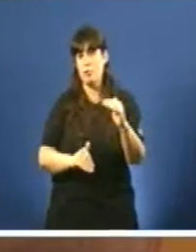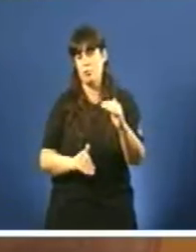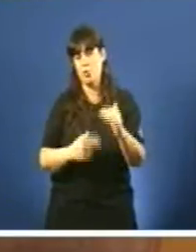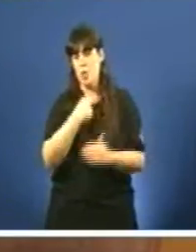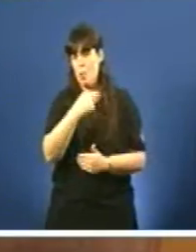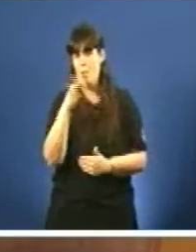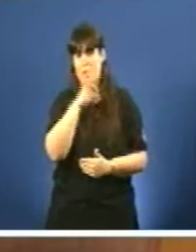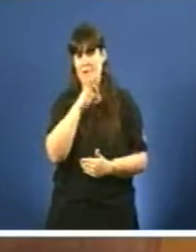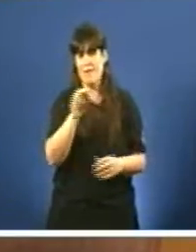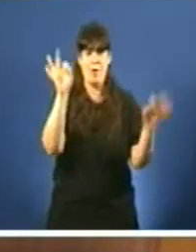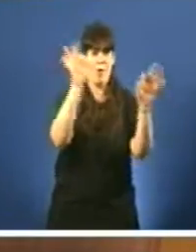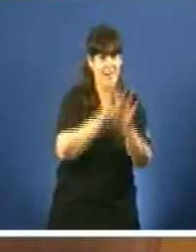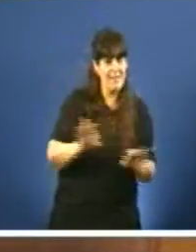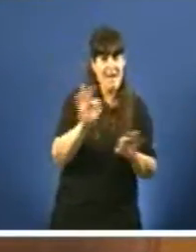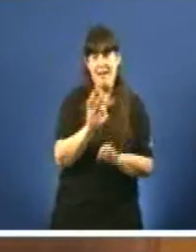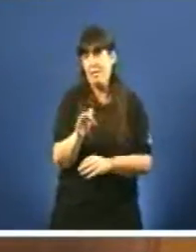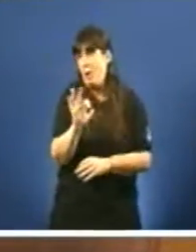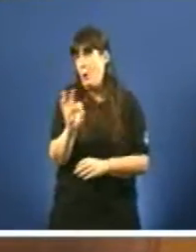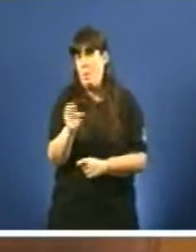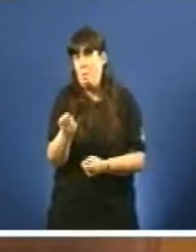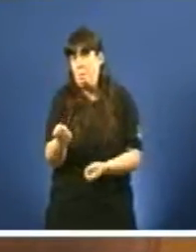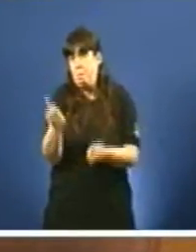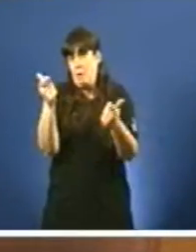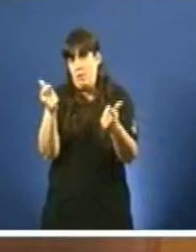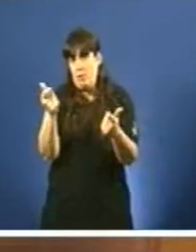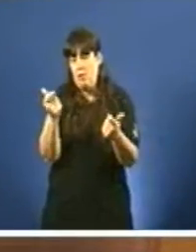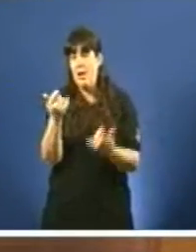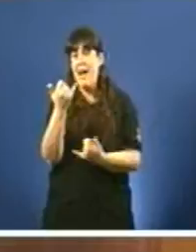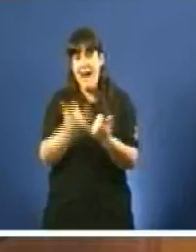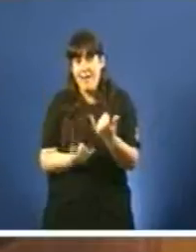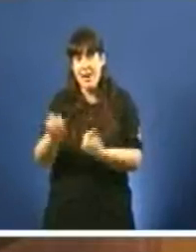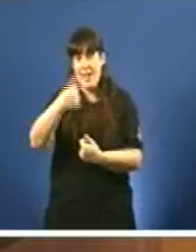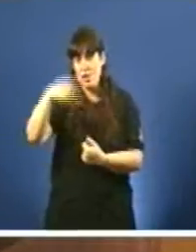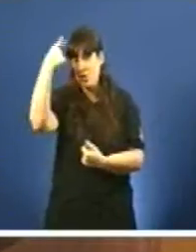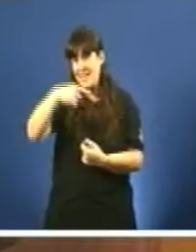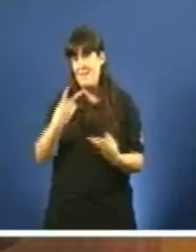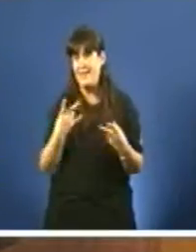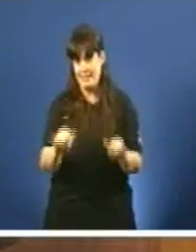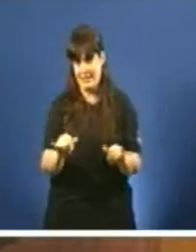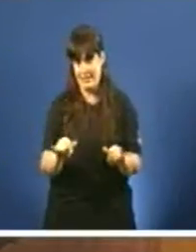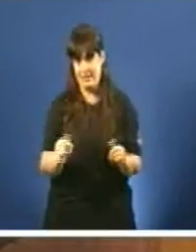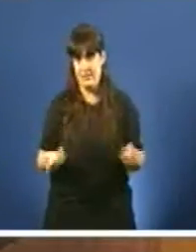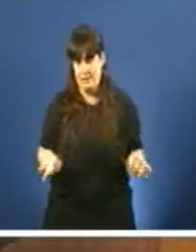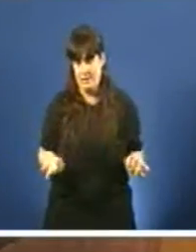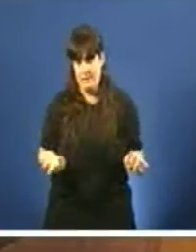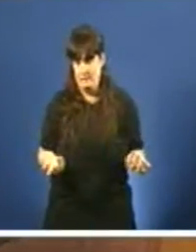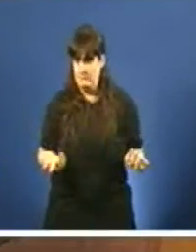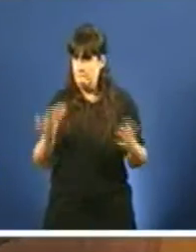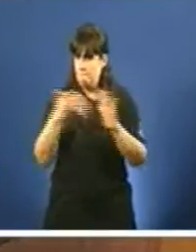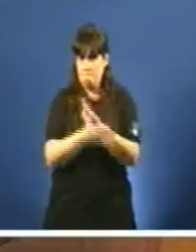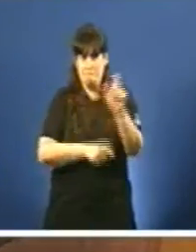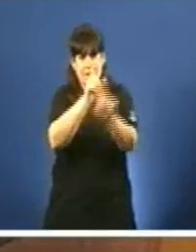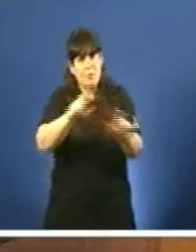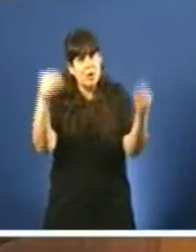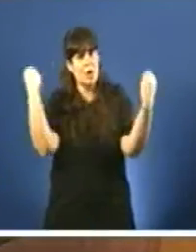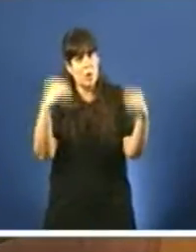E apenas un de cada catro sabe falar en galego. Cativos que falan galego e